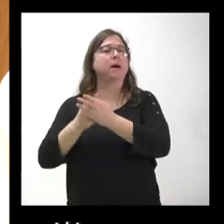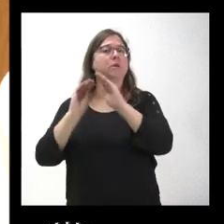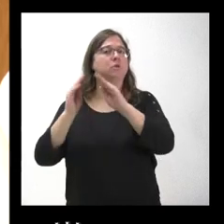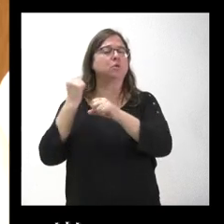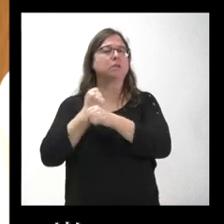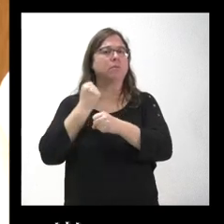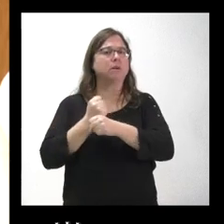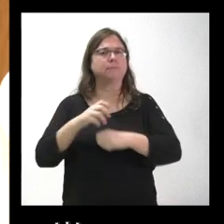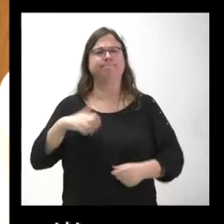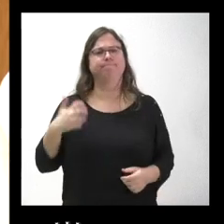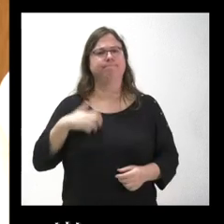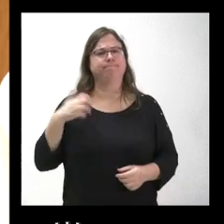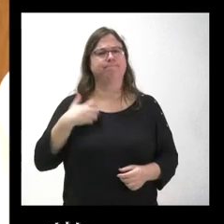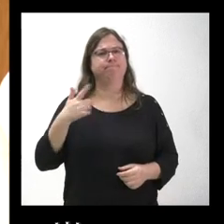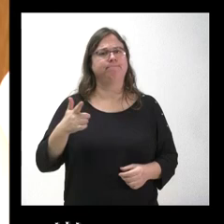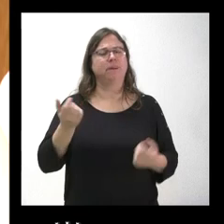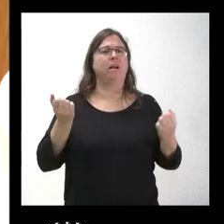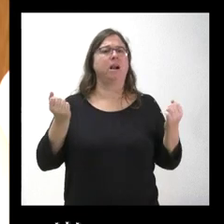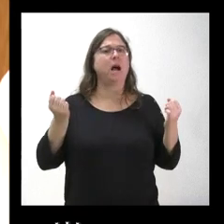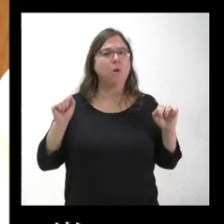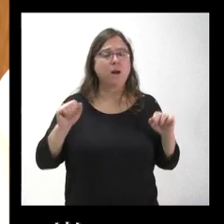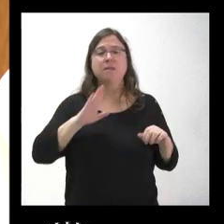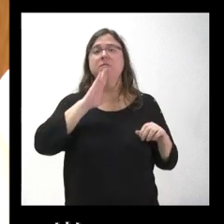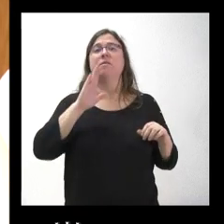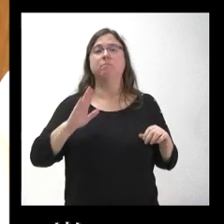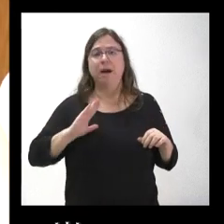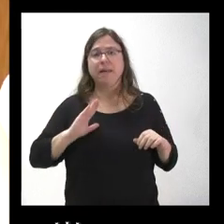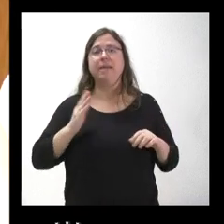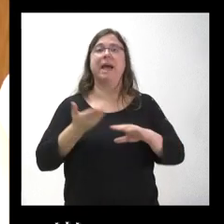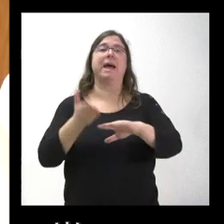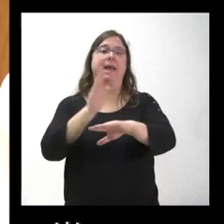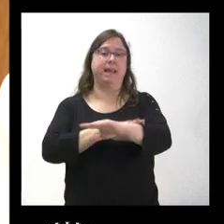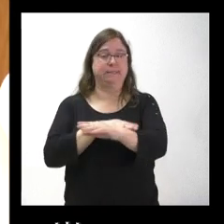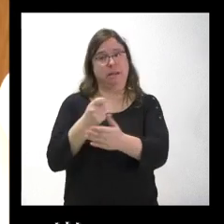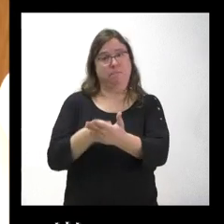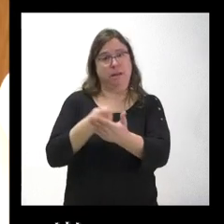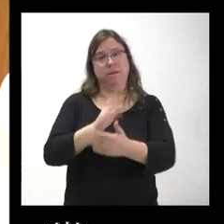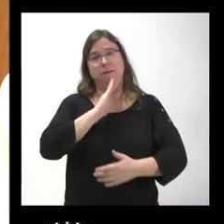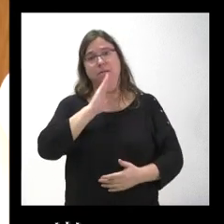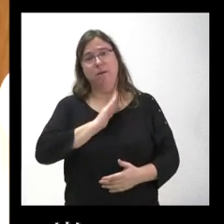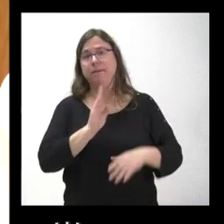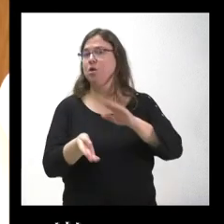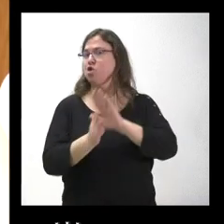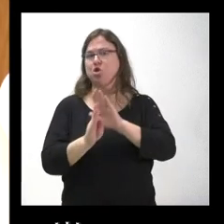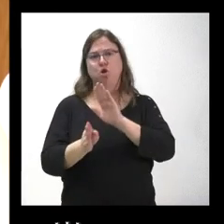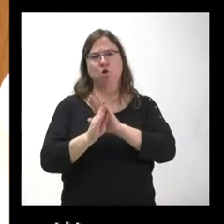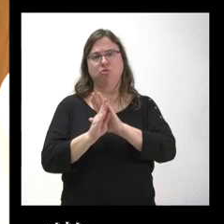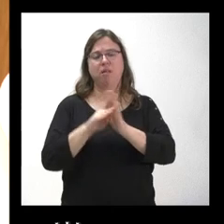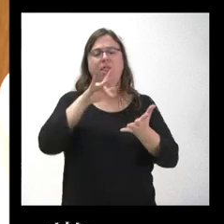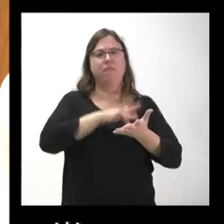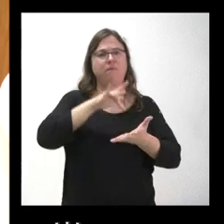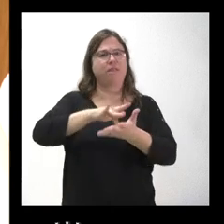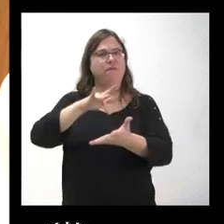se siguen quejando de que, a pesar de que parece que les van a adelantar la paga extra estos días, sigue habiendo cantidades que no les han